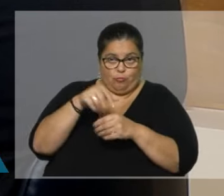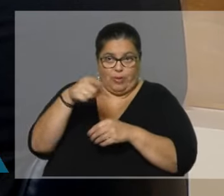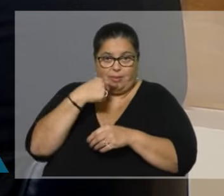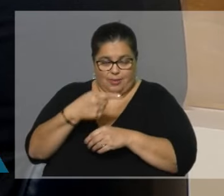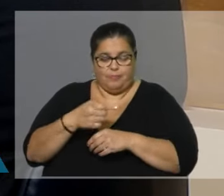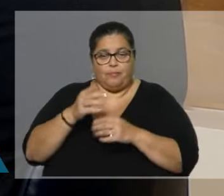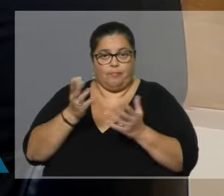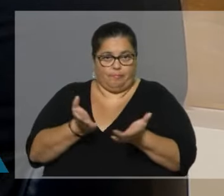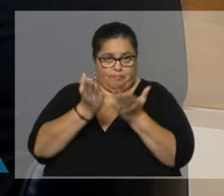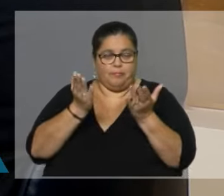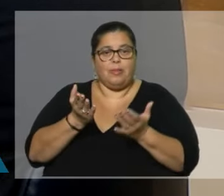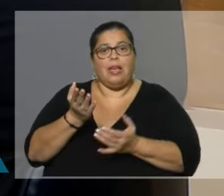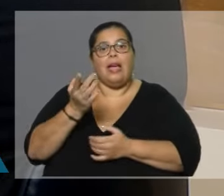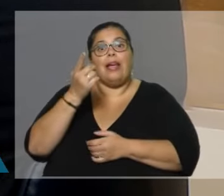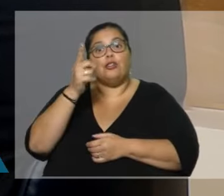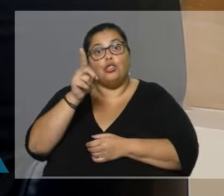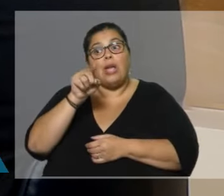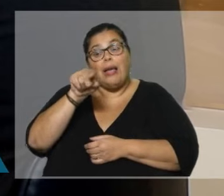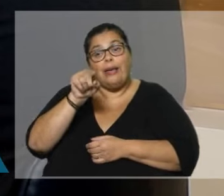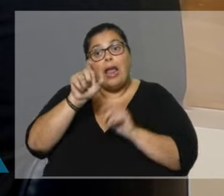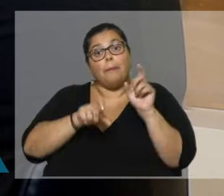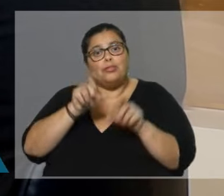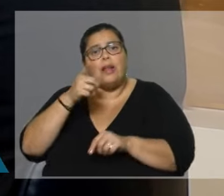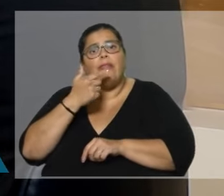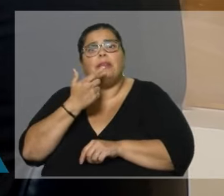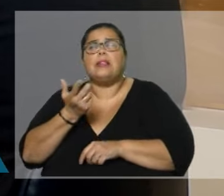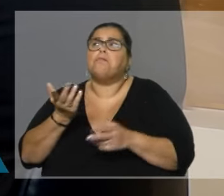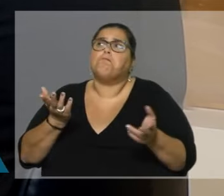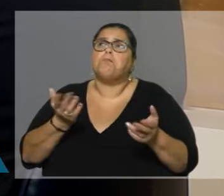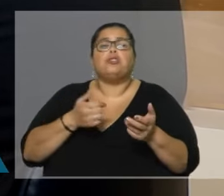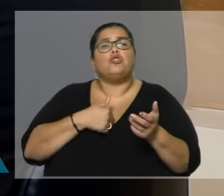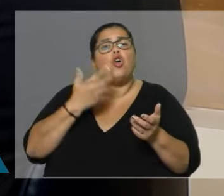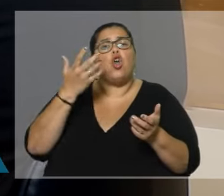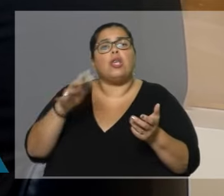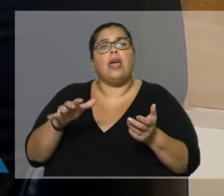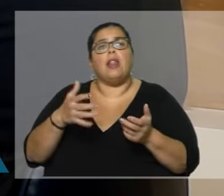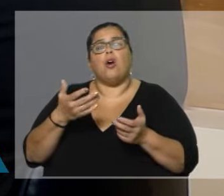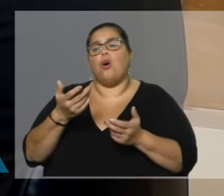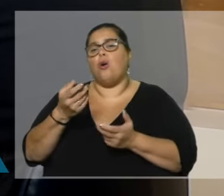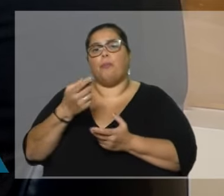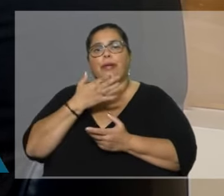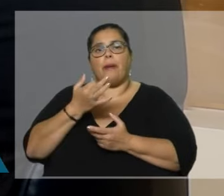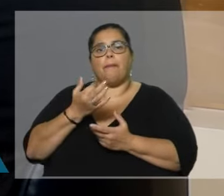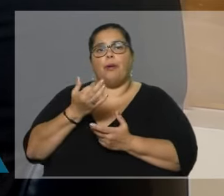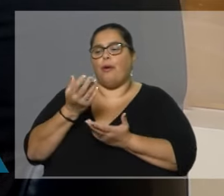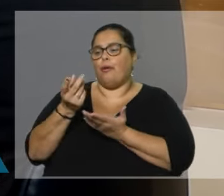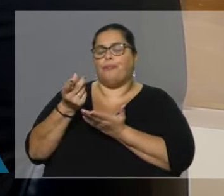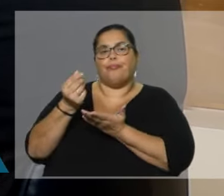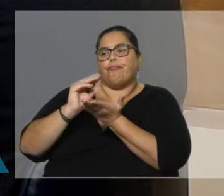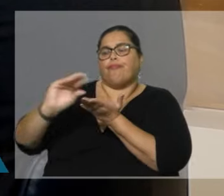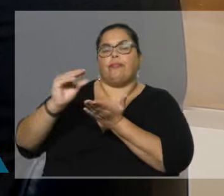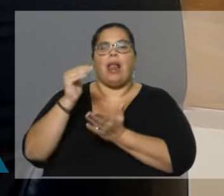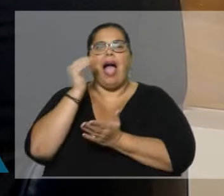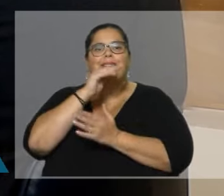impulsando. Y ahí la gente le puede decir, no queremos que haya partidas sociales, que haya asignaciones